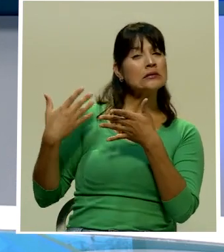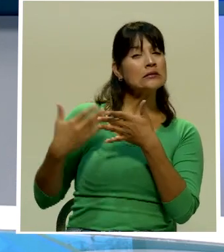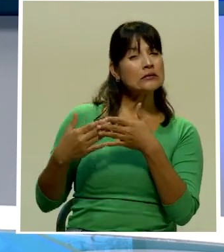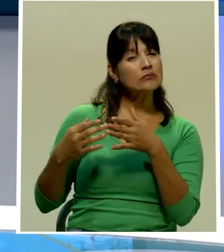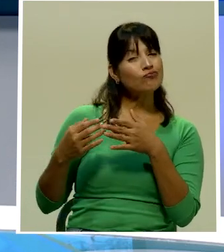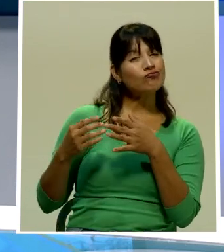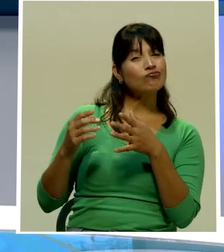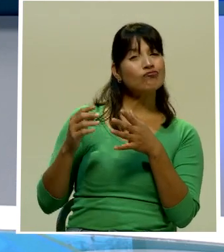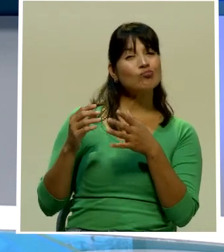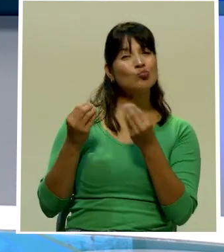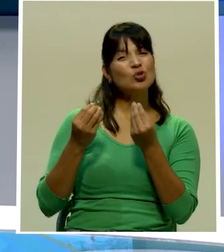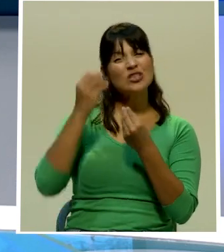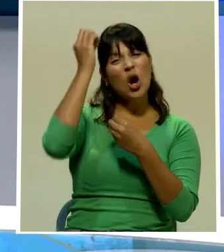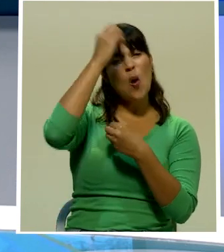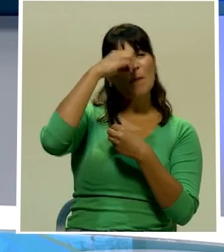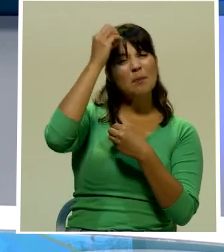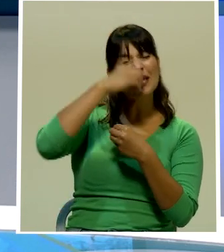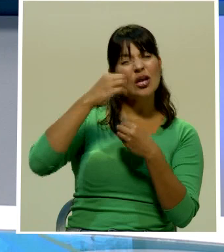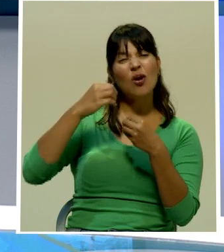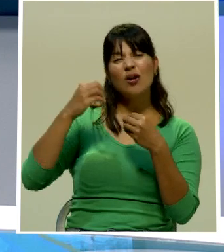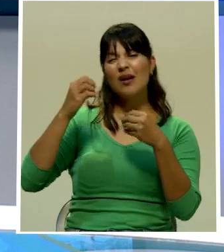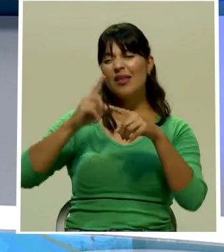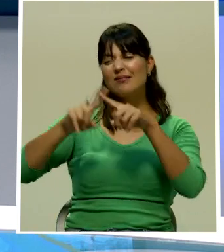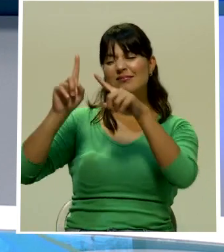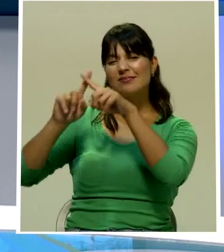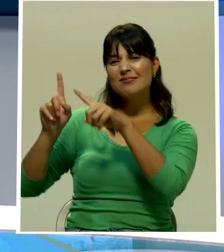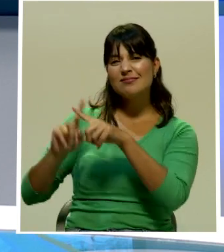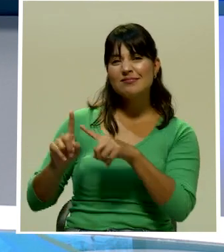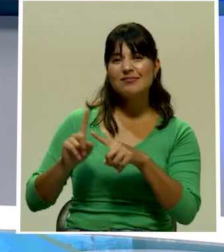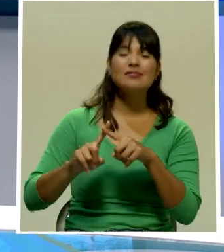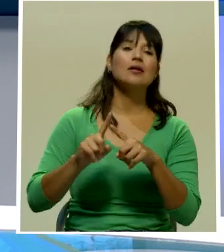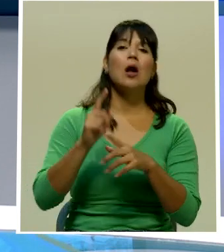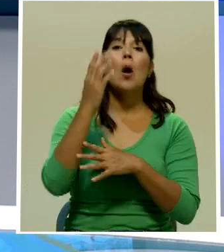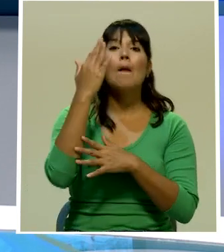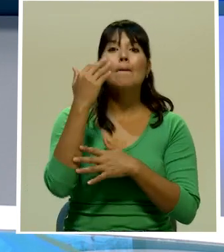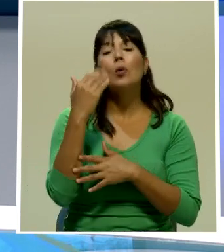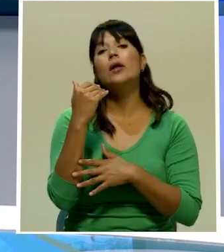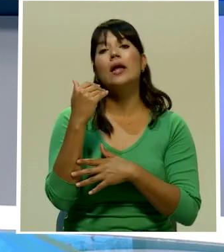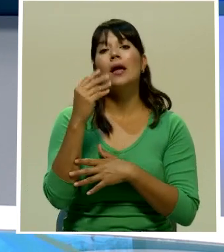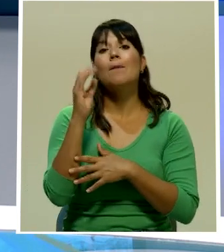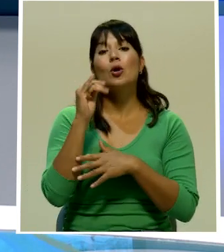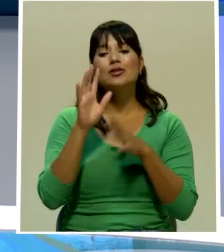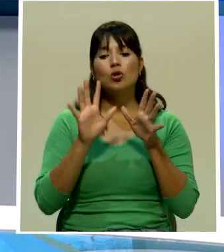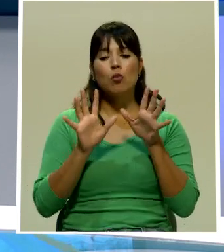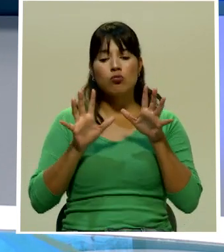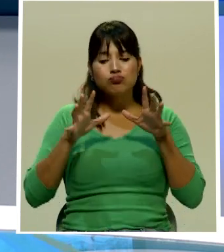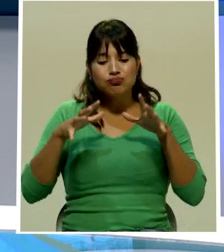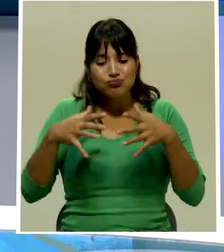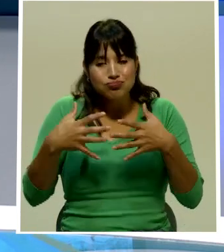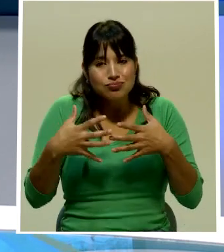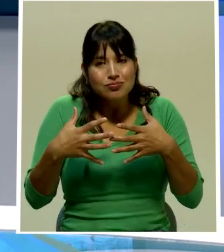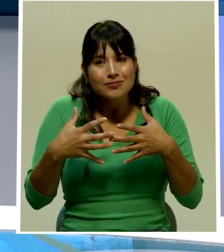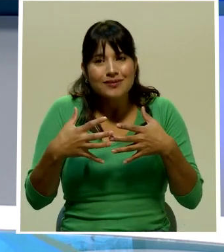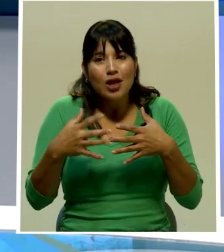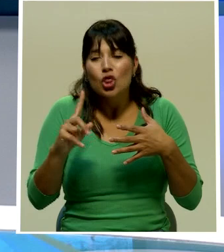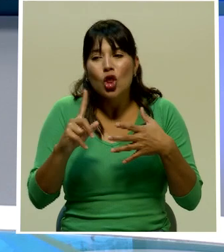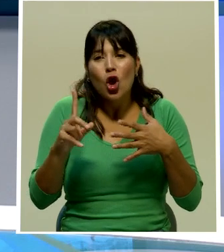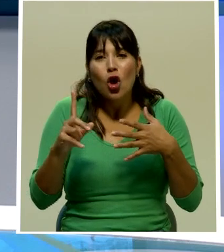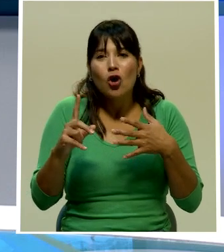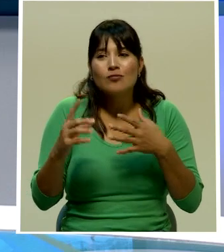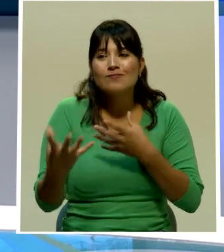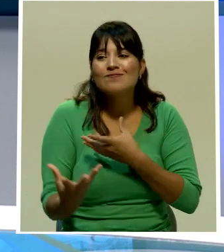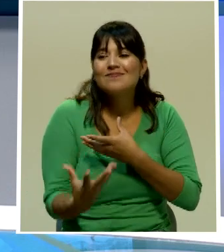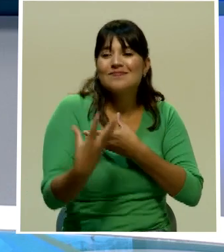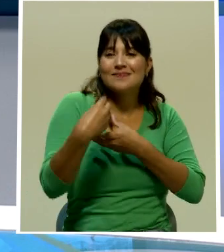enfoca hacia adentro y no hacia la calle en donde están los ciudadanos con 18 pisos hacia arriba